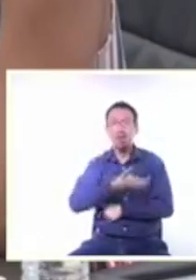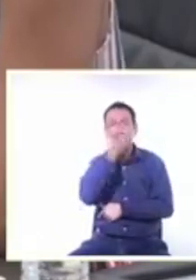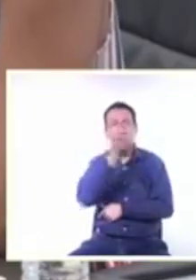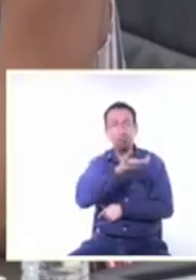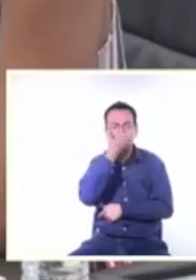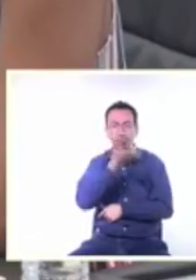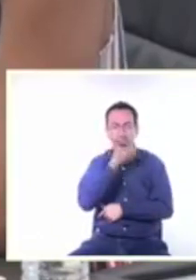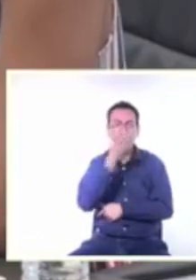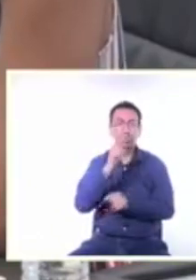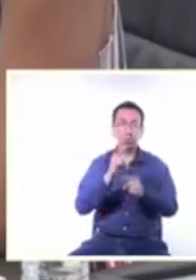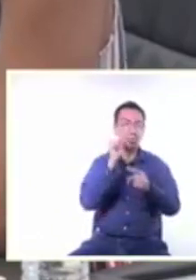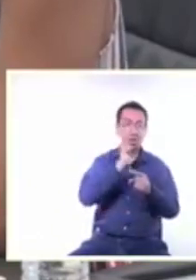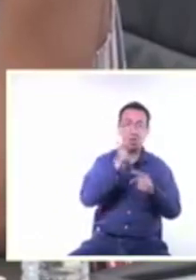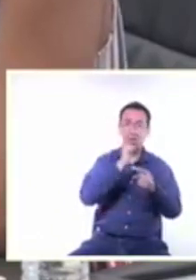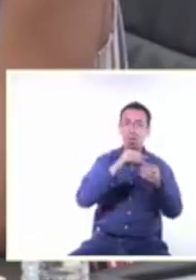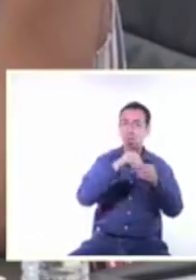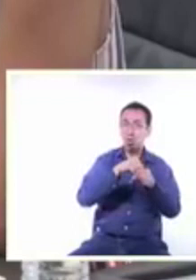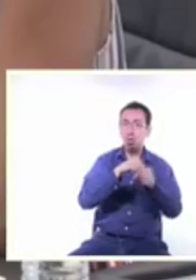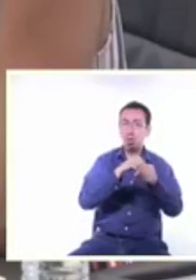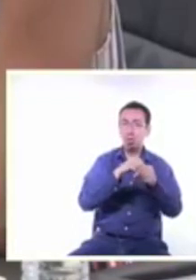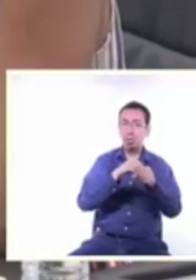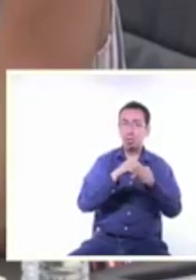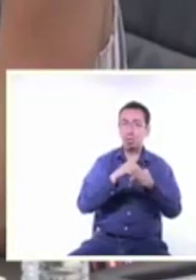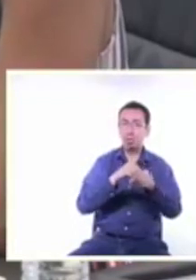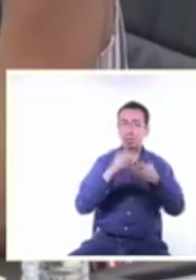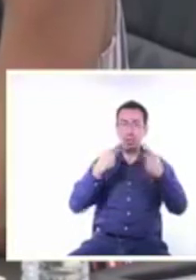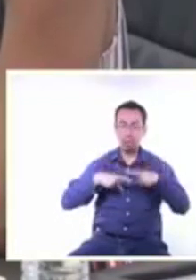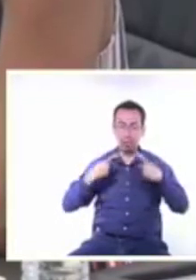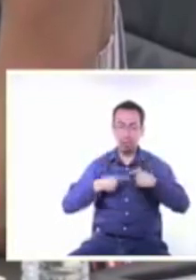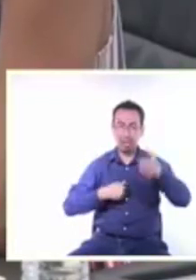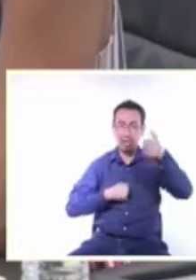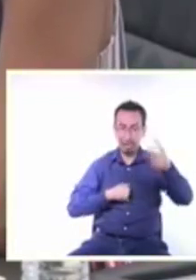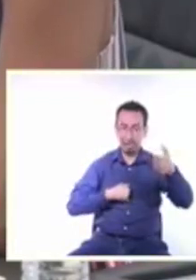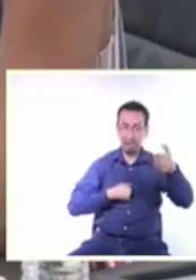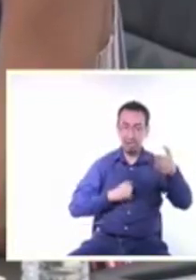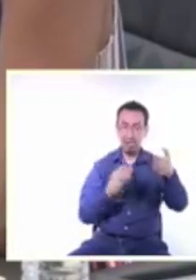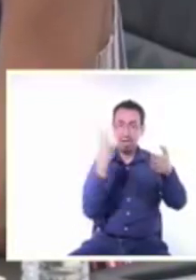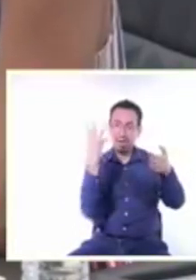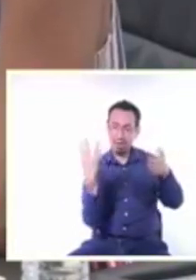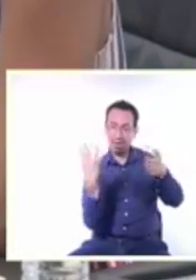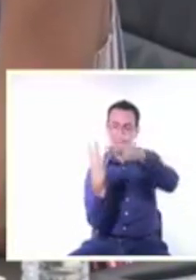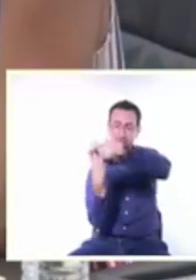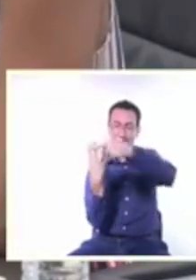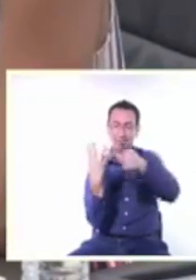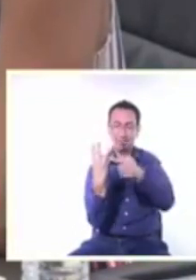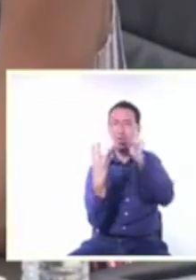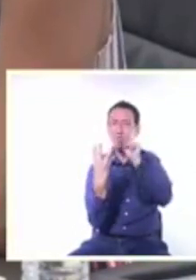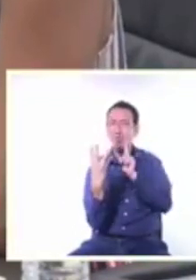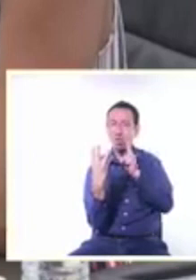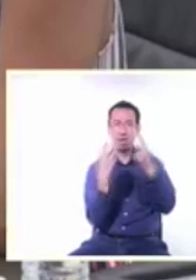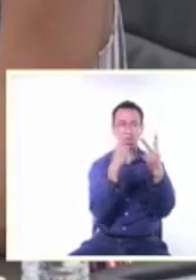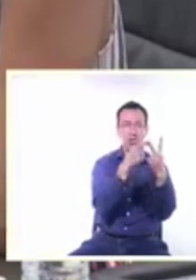por mujeres es decir cuatro de las seis personas que integramos este colegiado somos mujeres